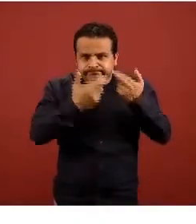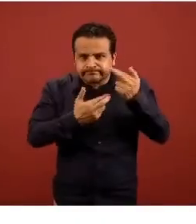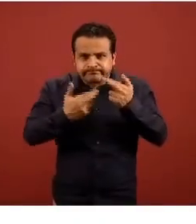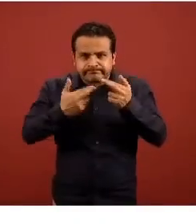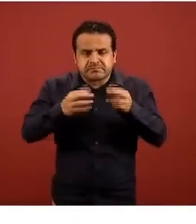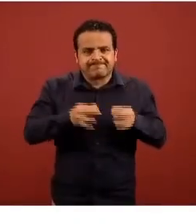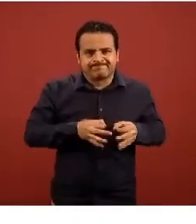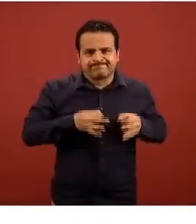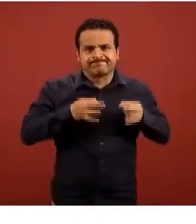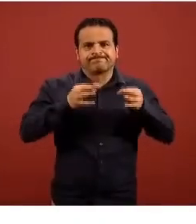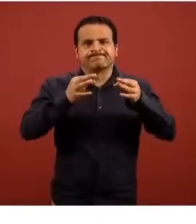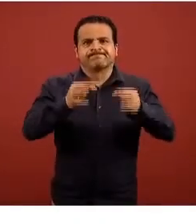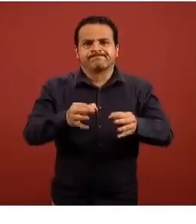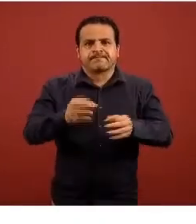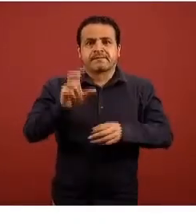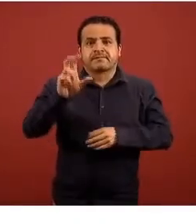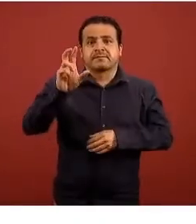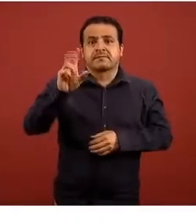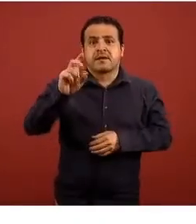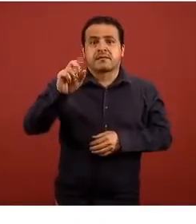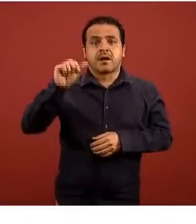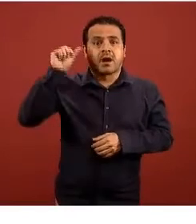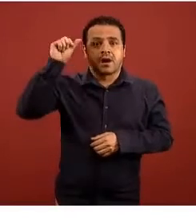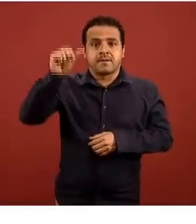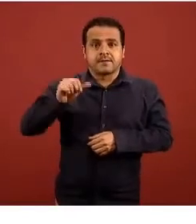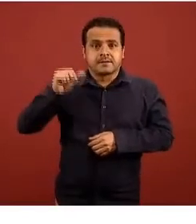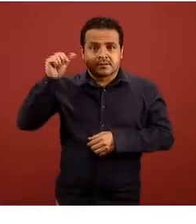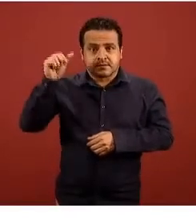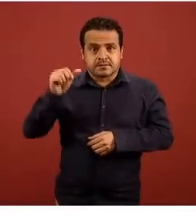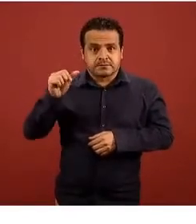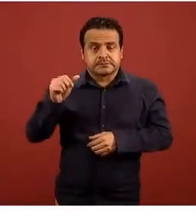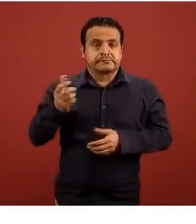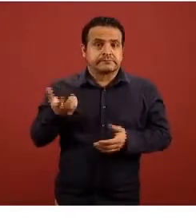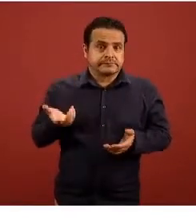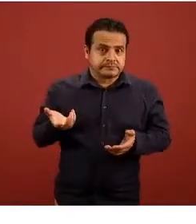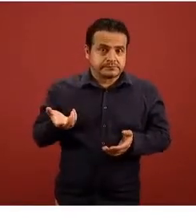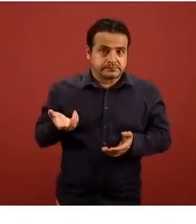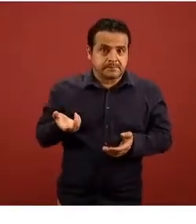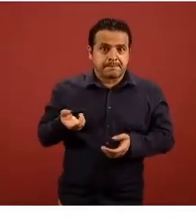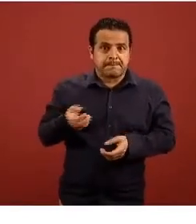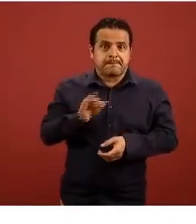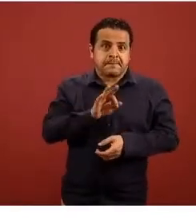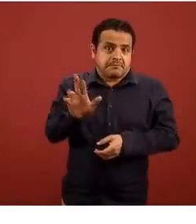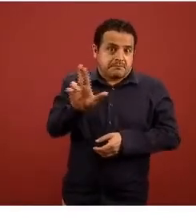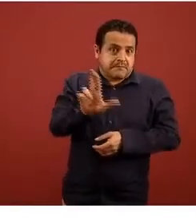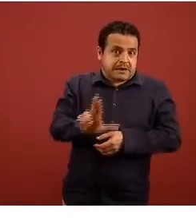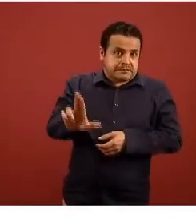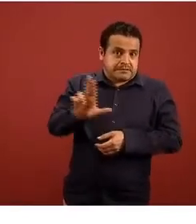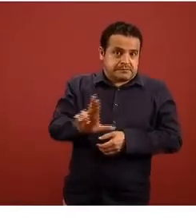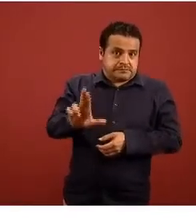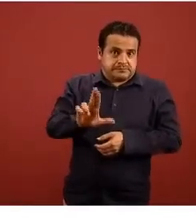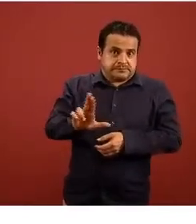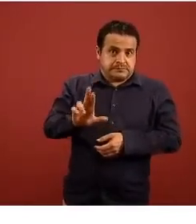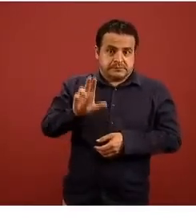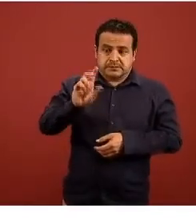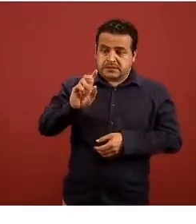precisamente cuando se anunció en ese martes 31 que se extenderían las medidas